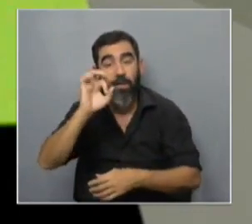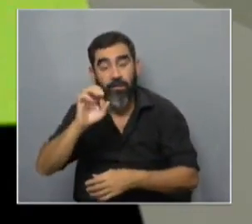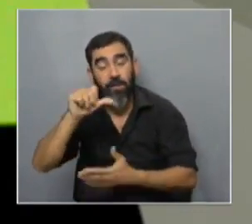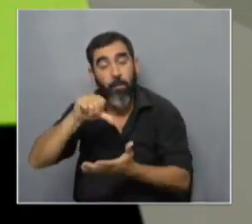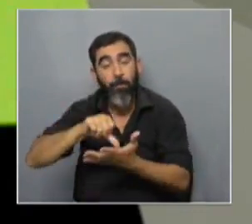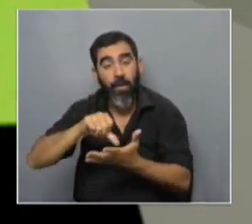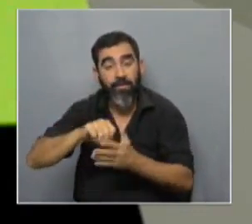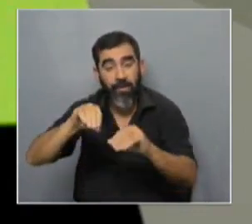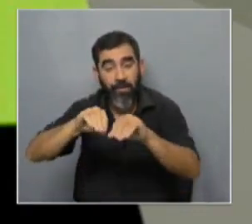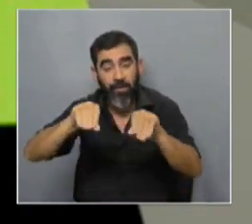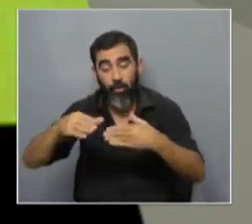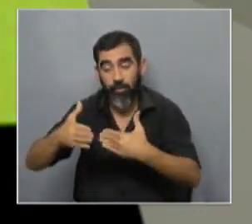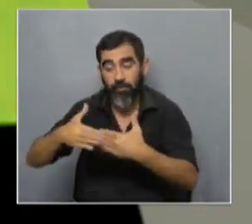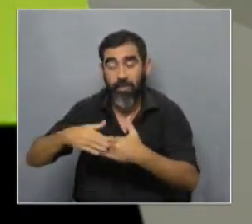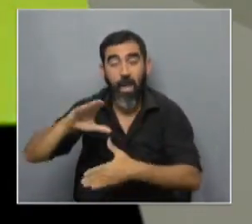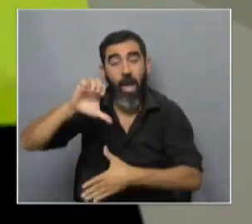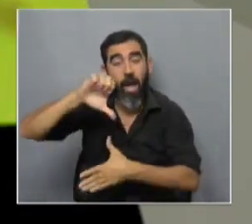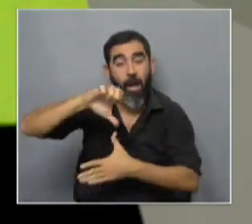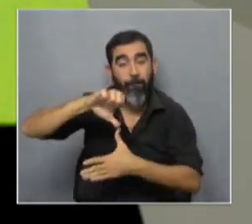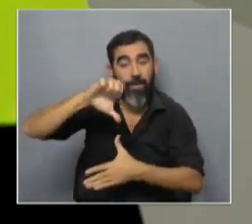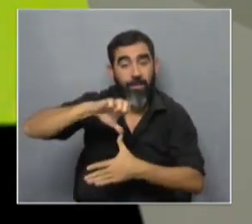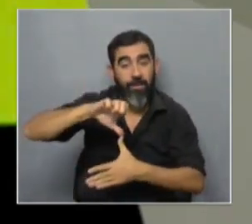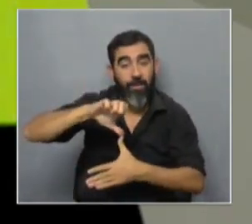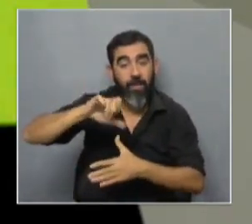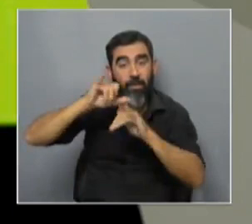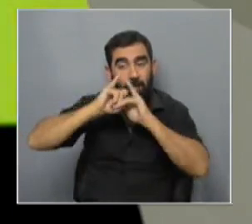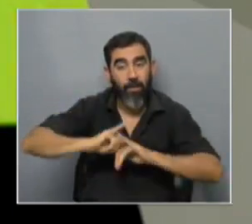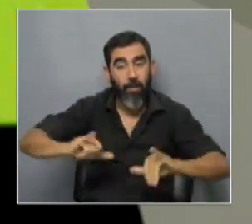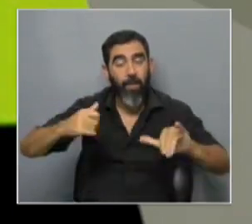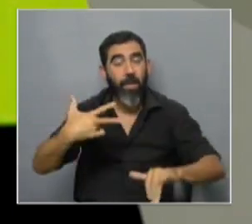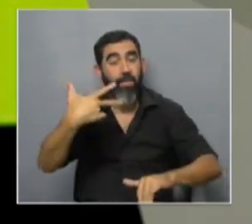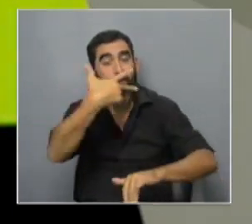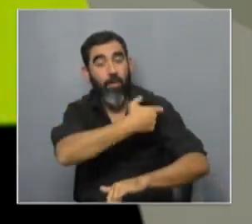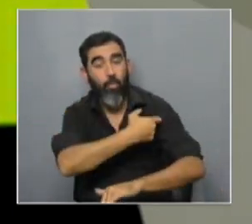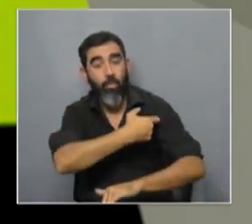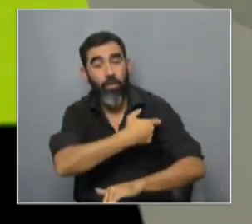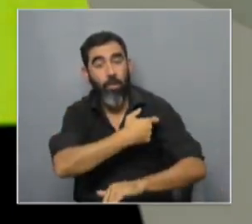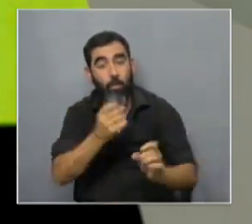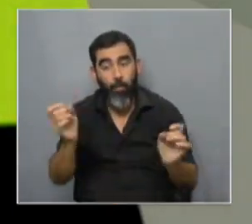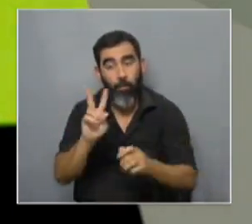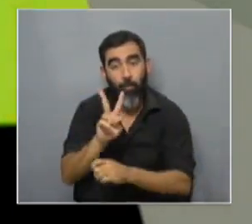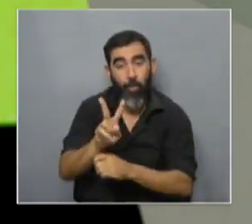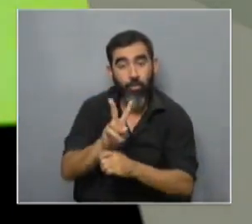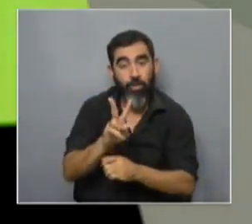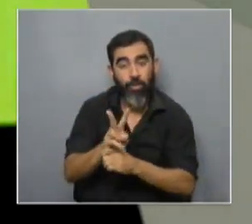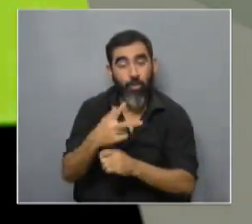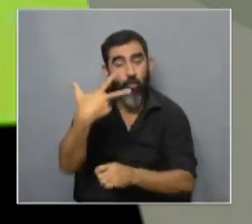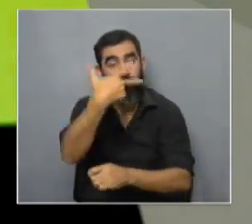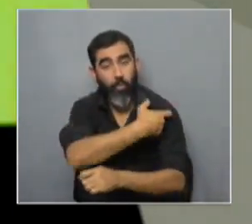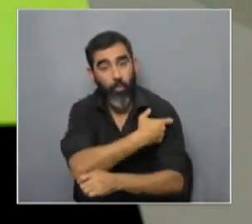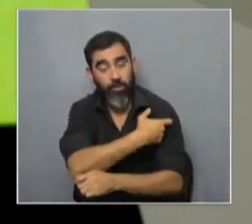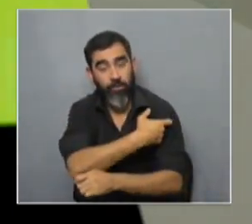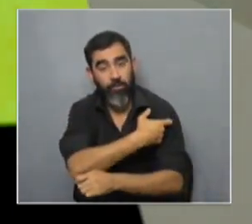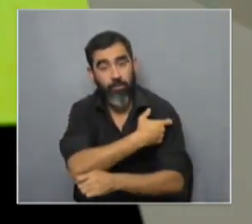países y territorios desde la región de las Américas tiene una campaña de vacunación estás protegido ponete tus vacunas